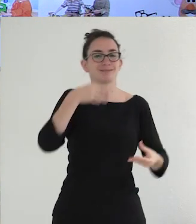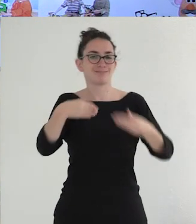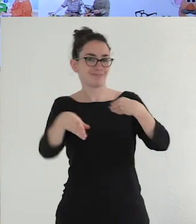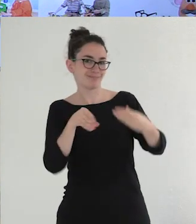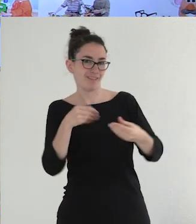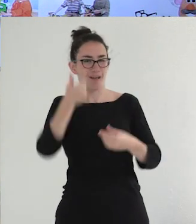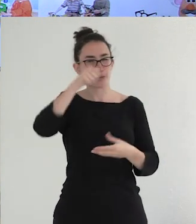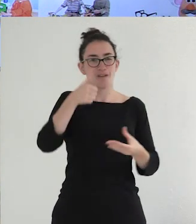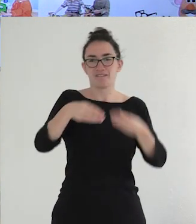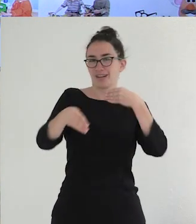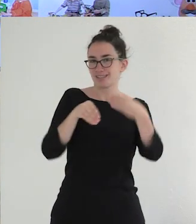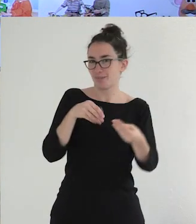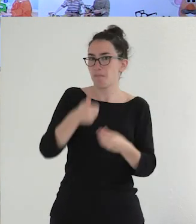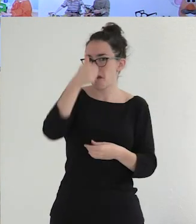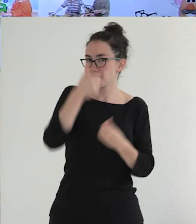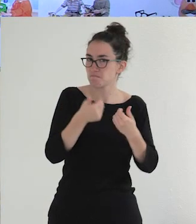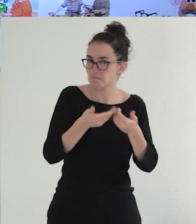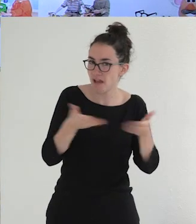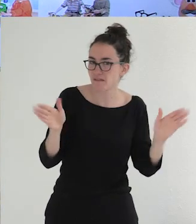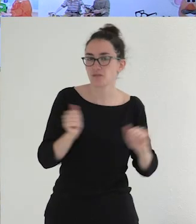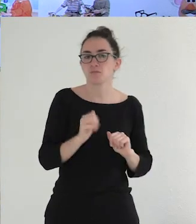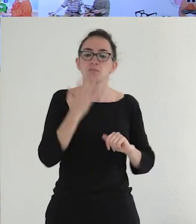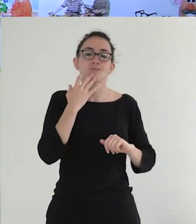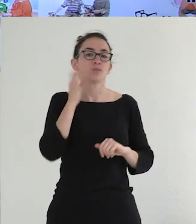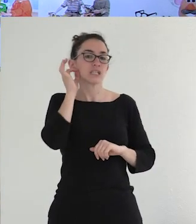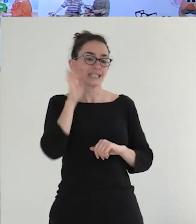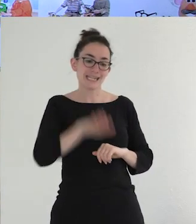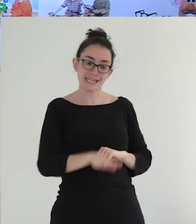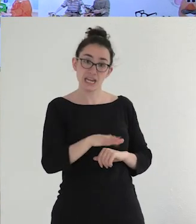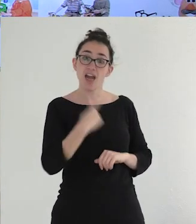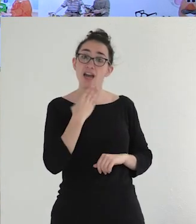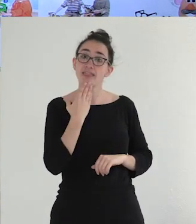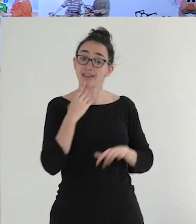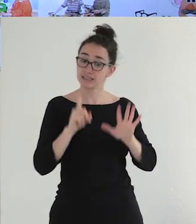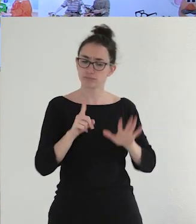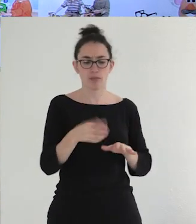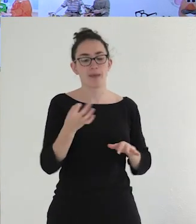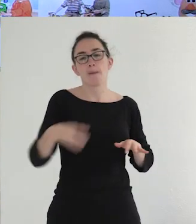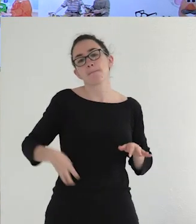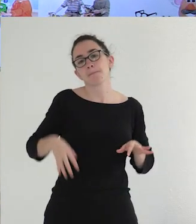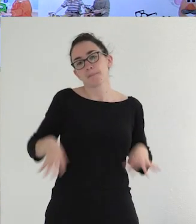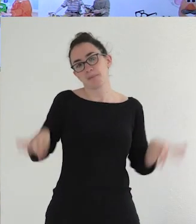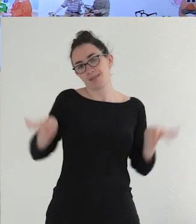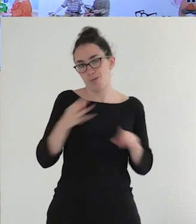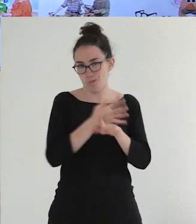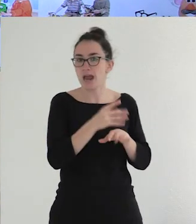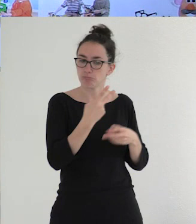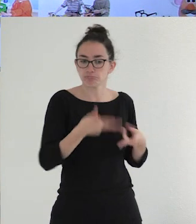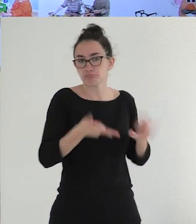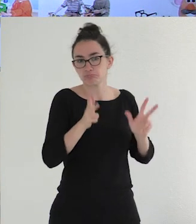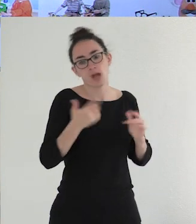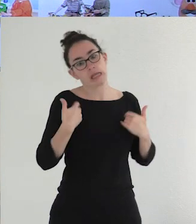en el cual la gente, pues, bueno, que una niña de 6 años juegue con princesas, vale, que juegue con 16,